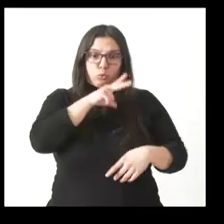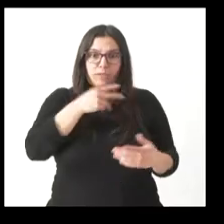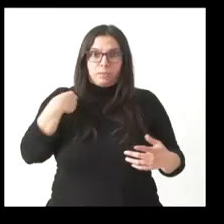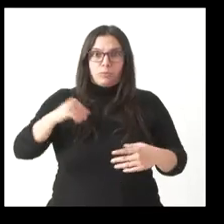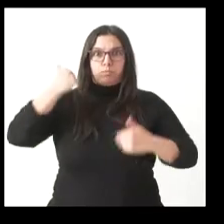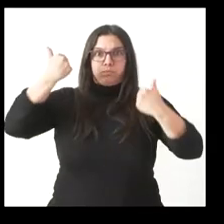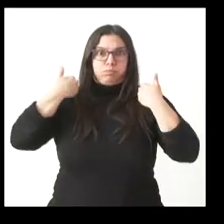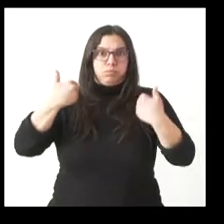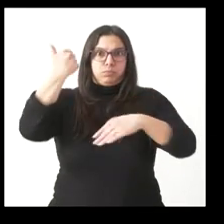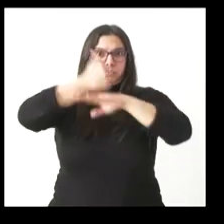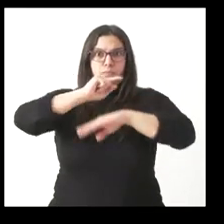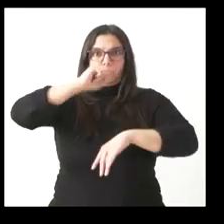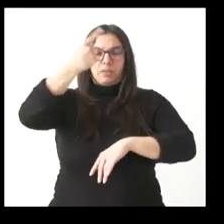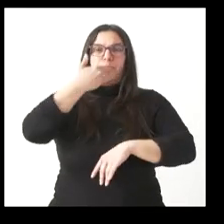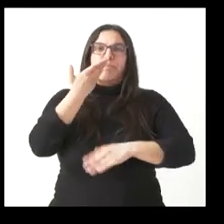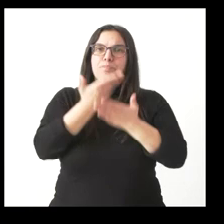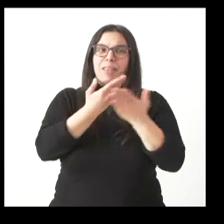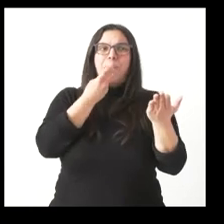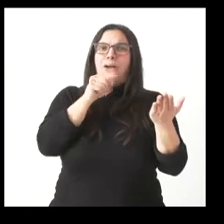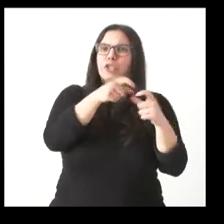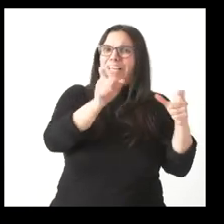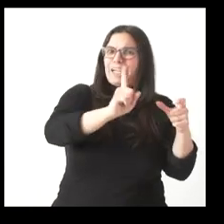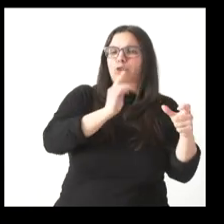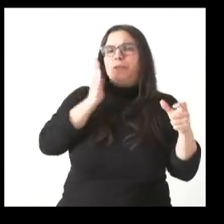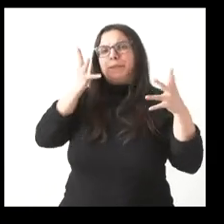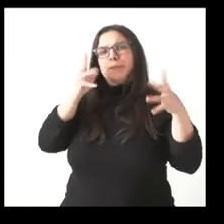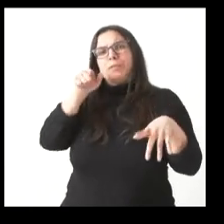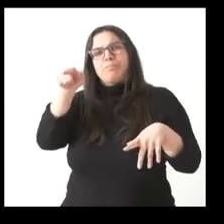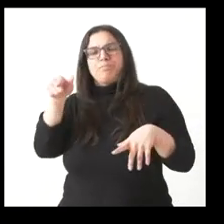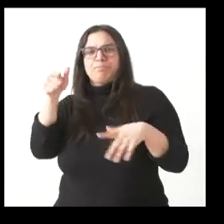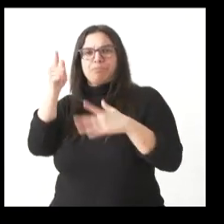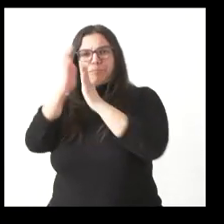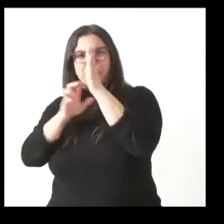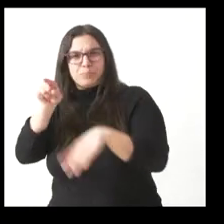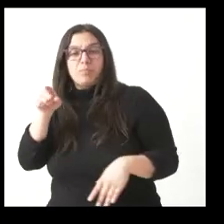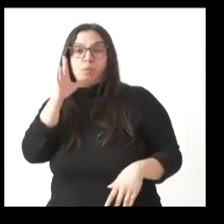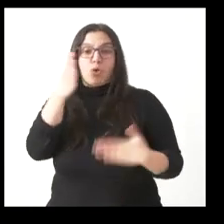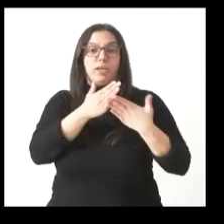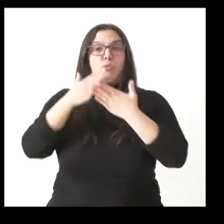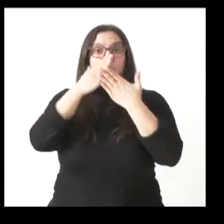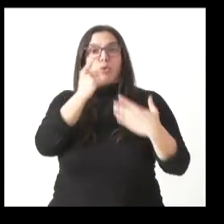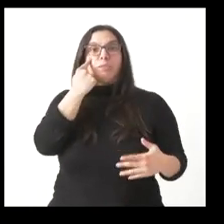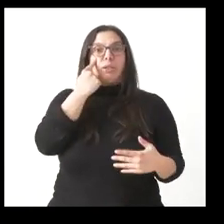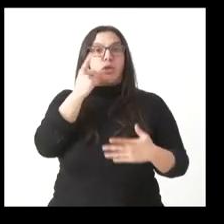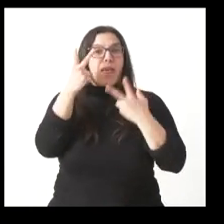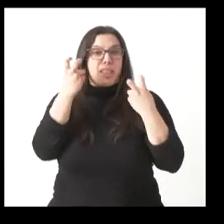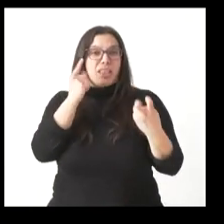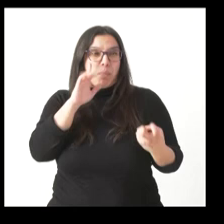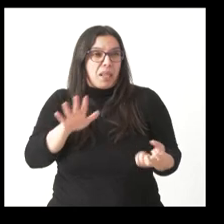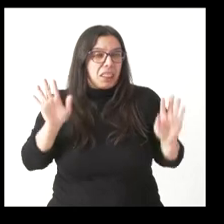recomendaría que optaran por la desgrabación? Es decir, porque ha habido algún estudio de inspectores de Hacienda, creo que era,